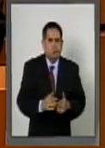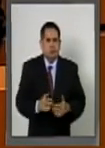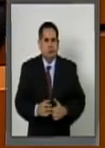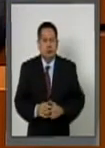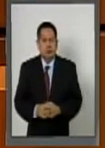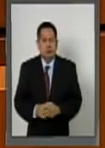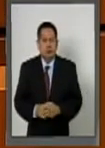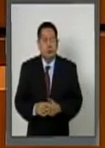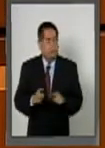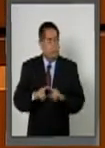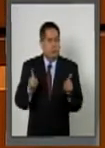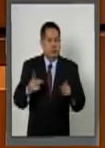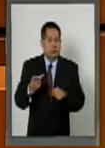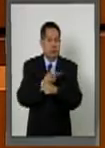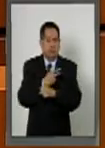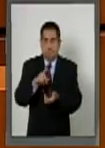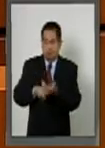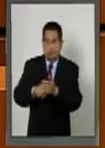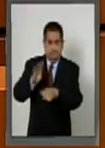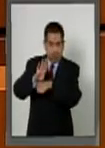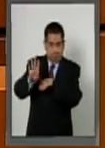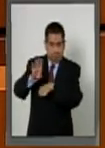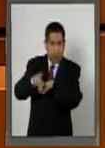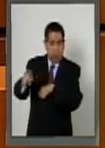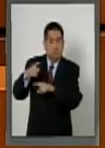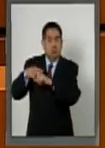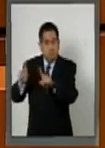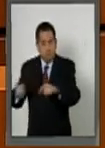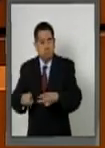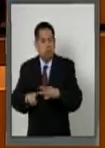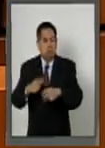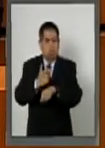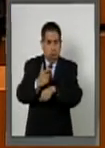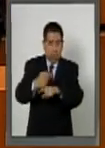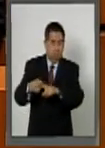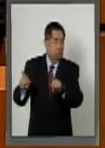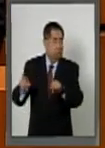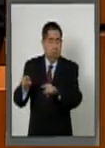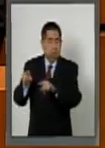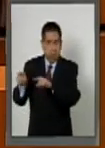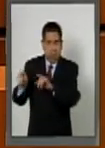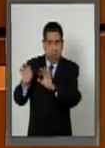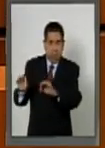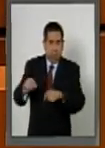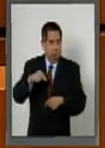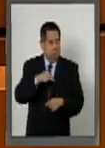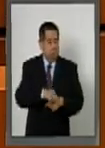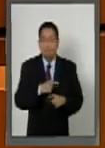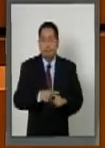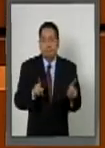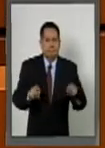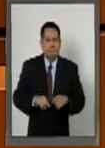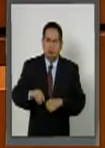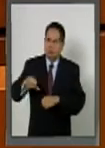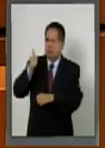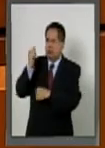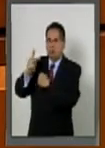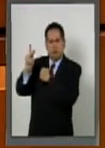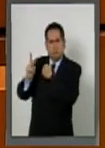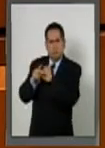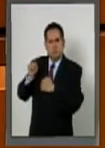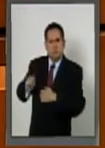Y a diferencia de lo que pasó en Brasil y de lo que pasó en Guatemala y de lo que ha pasado en todos los países